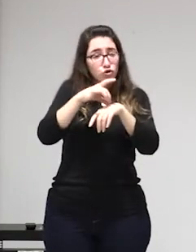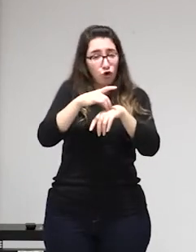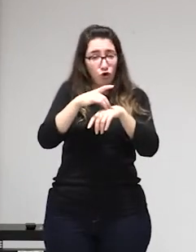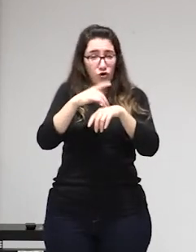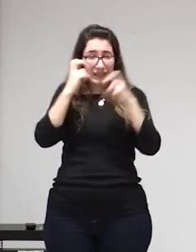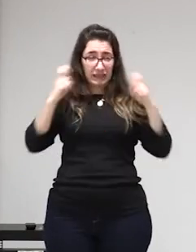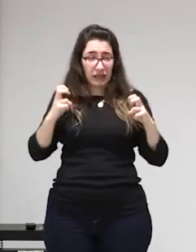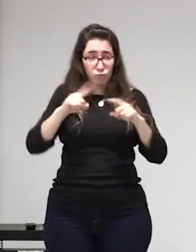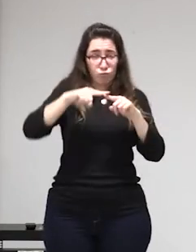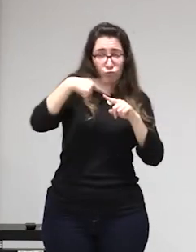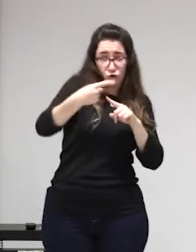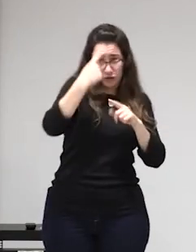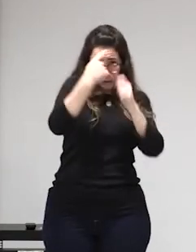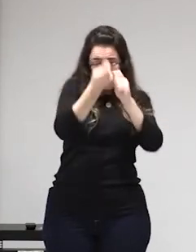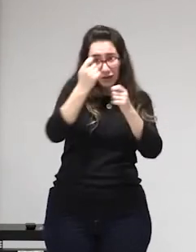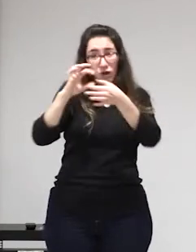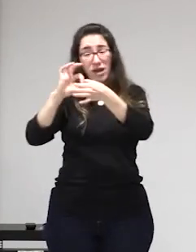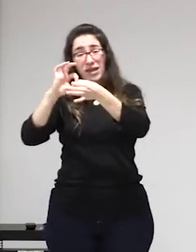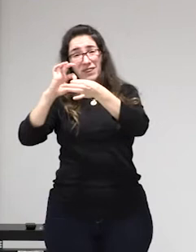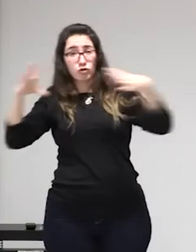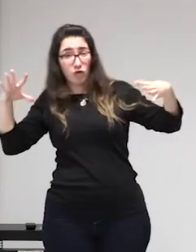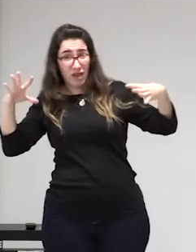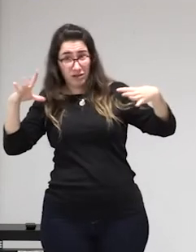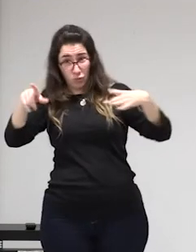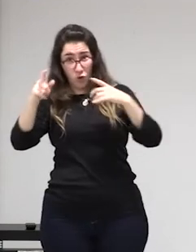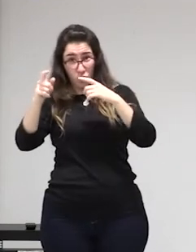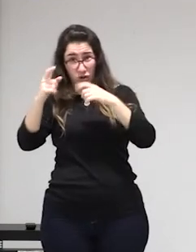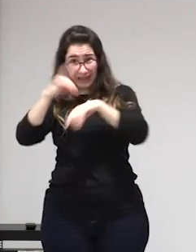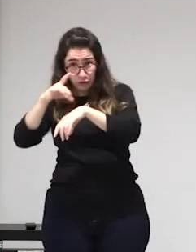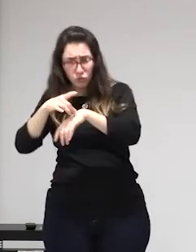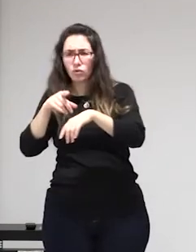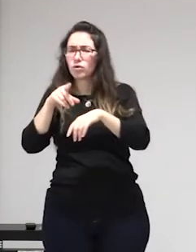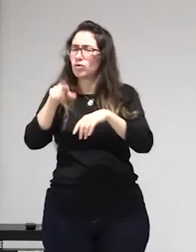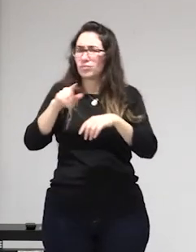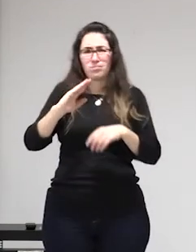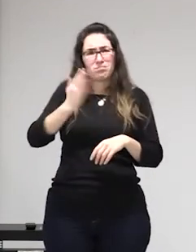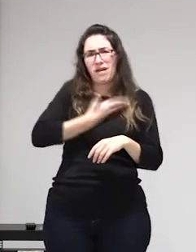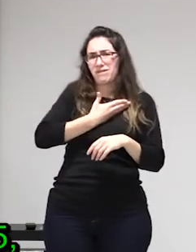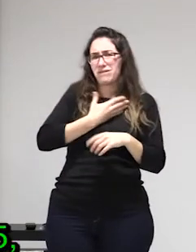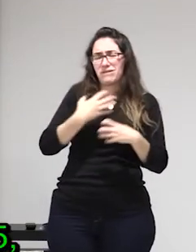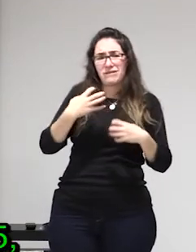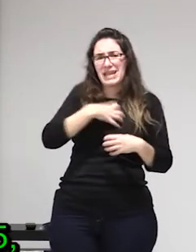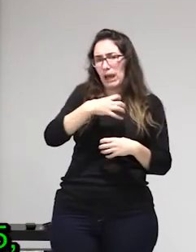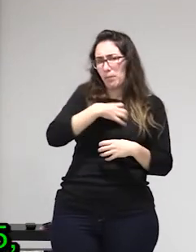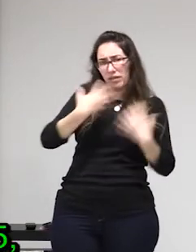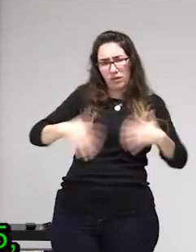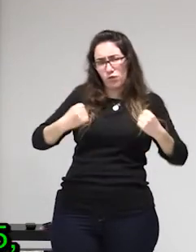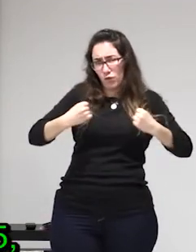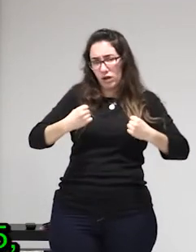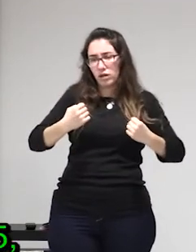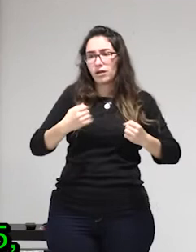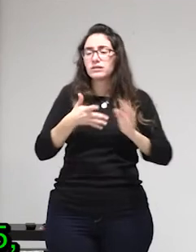los los criterios diagnósticos para el trastorno de estrés postraumático bueno pues